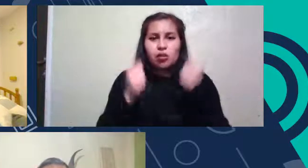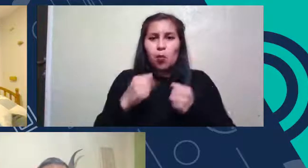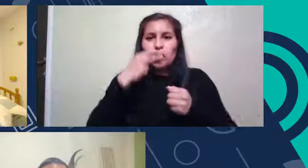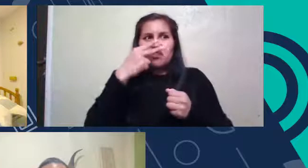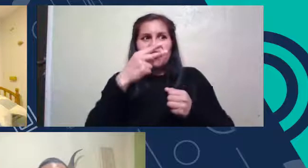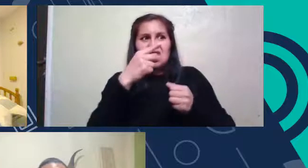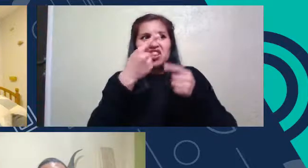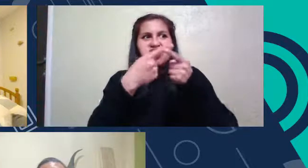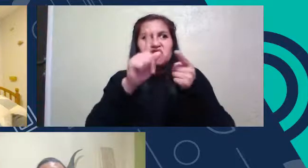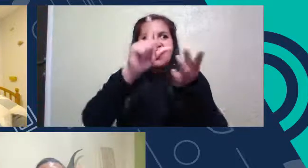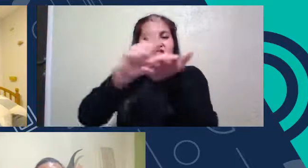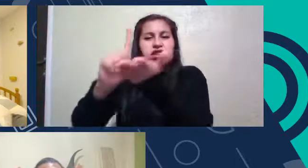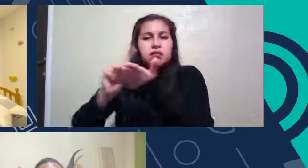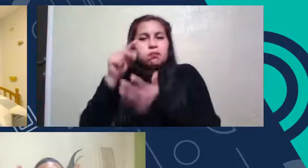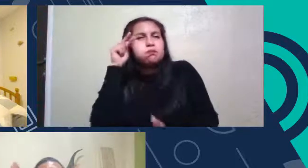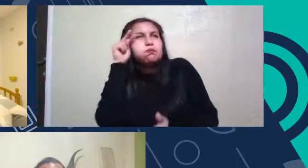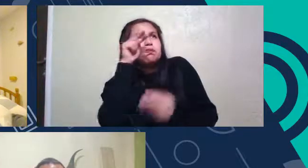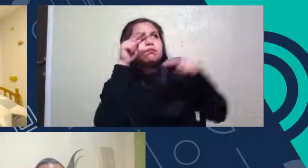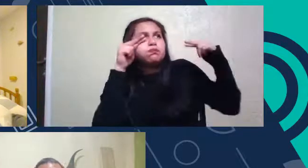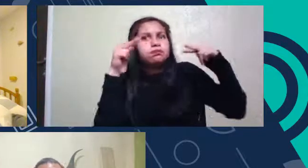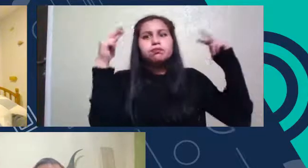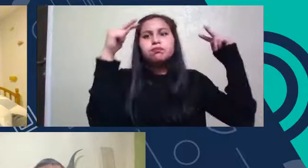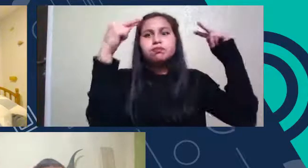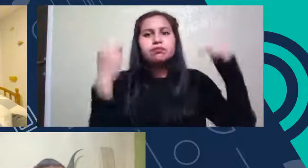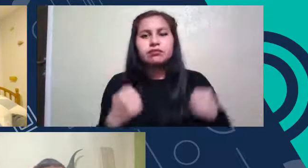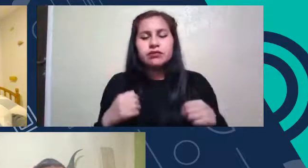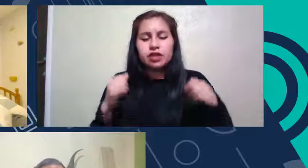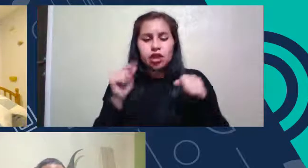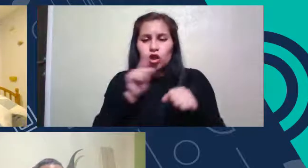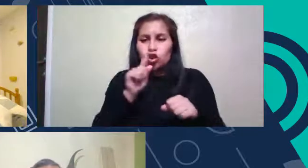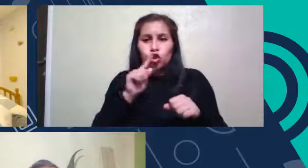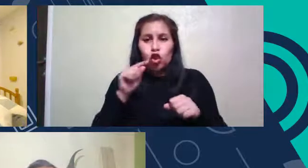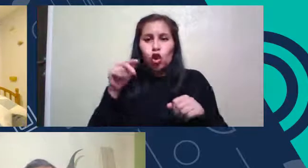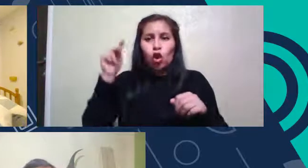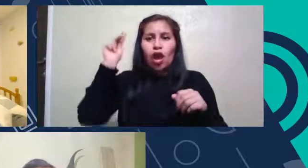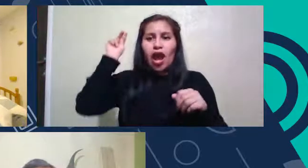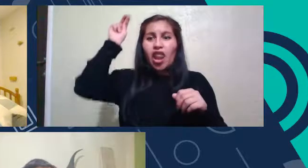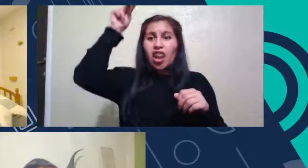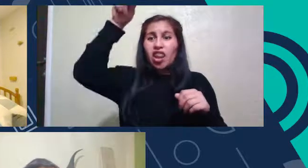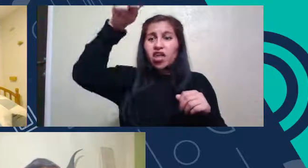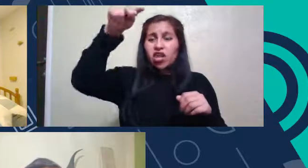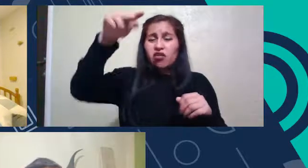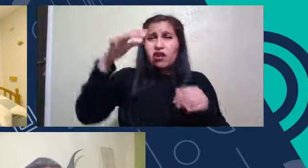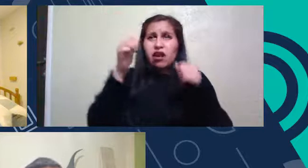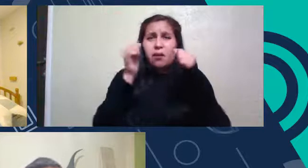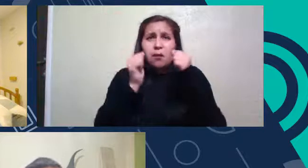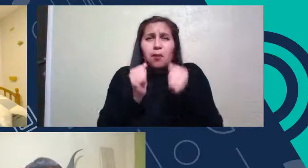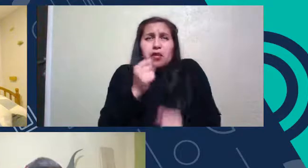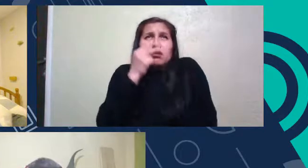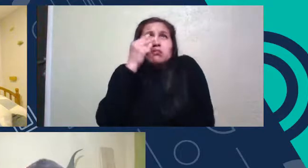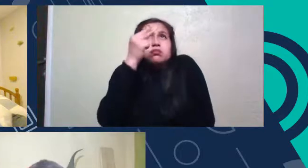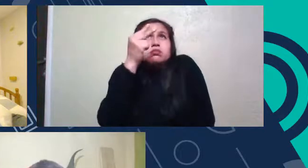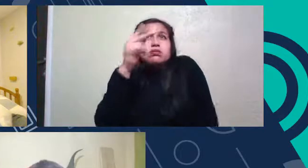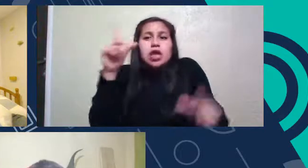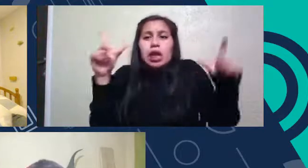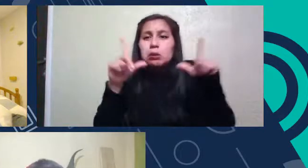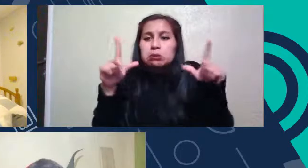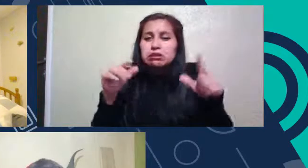No Necesariamente Tiene Que Pasar Por Encima De Un Observatorio Para Que Aparezcan Esas Imágenes